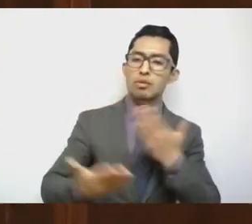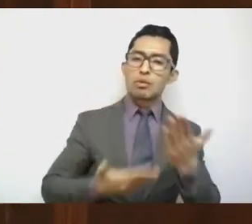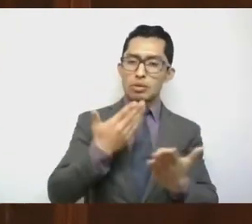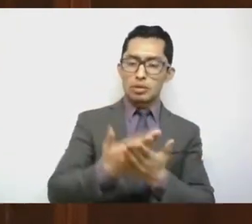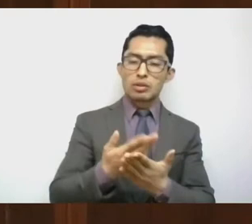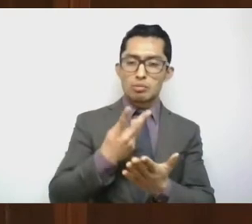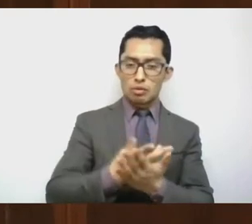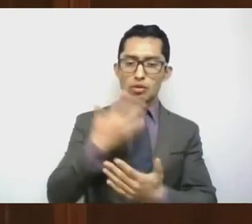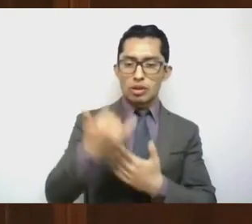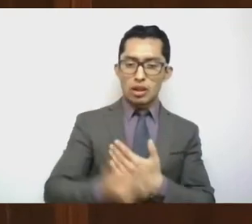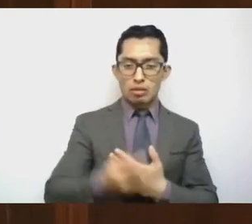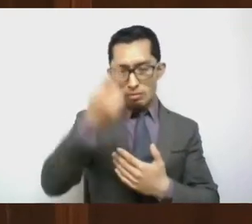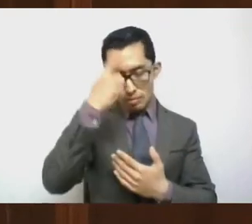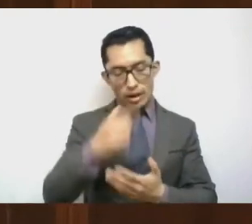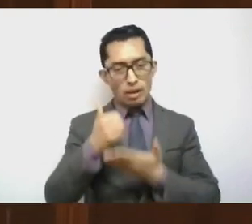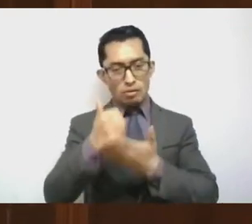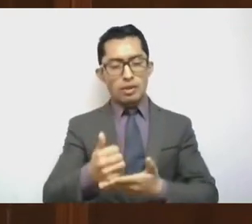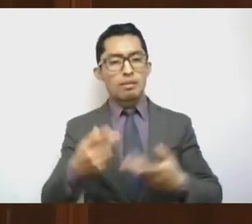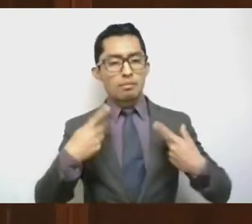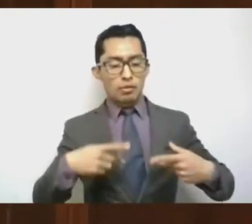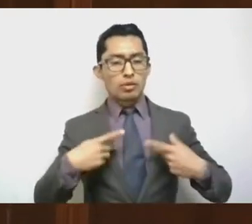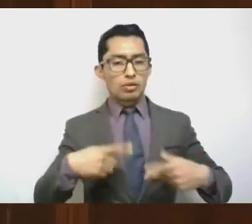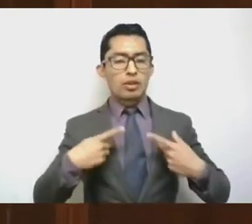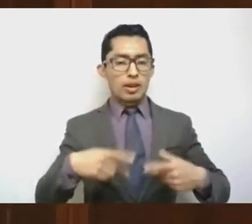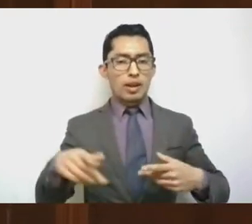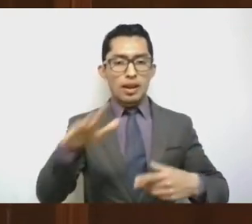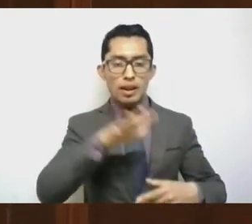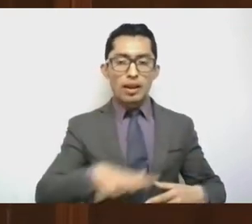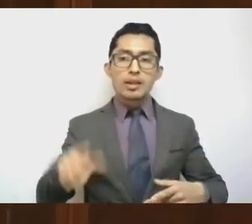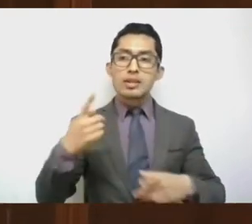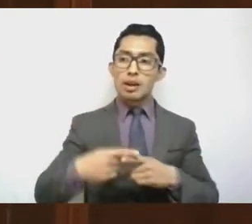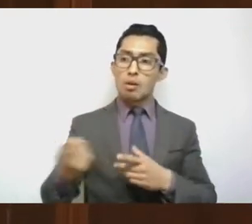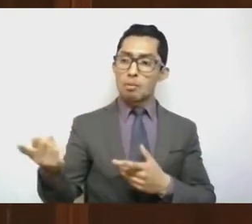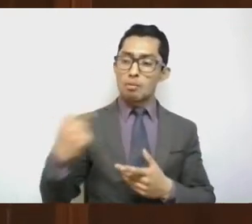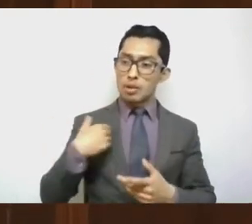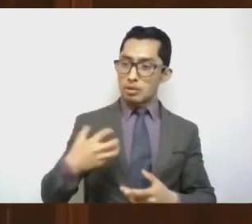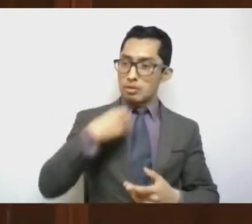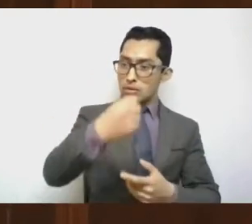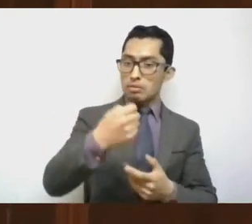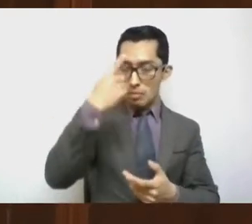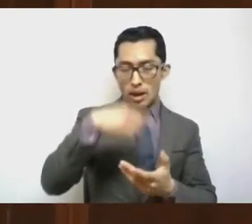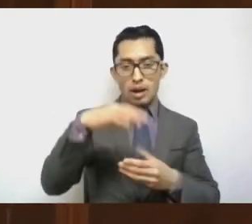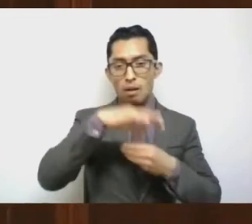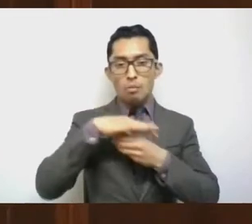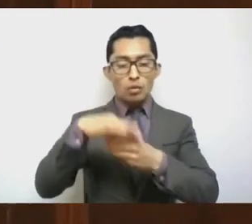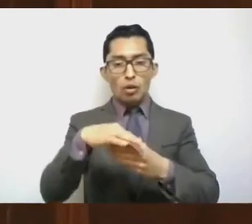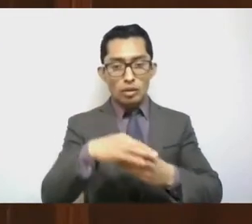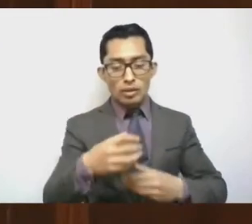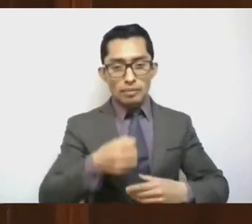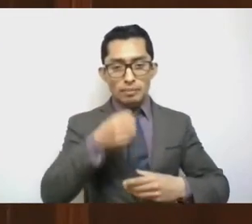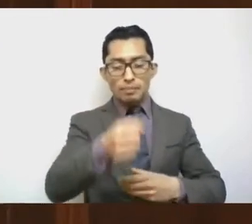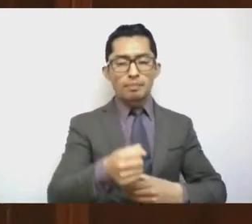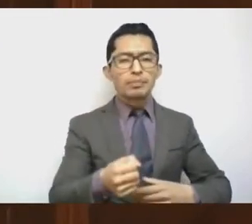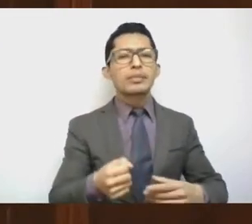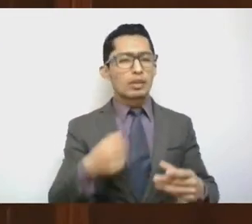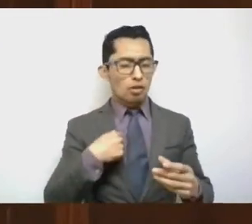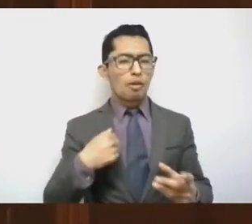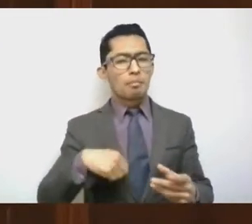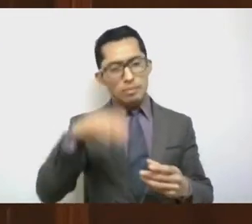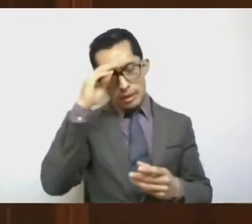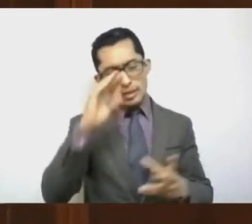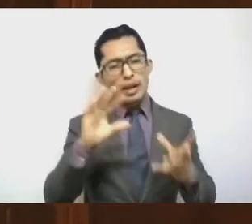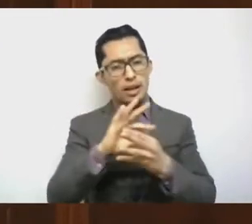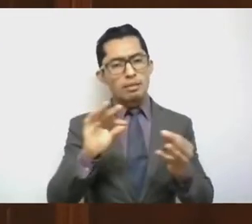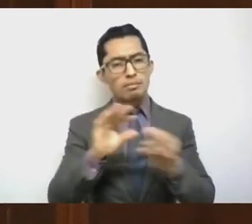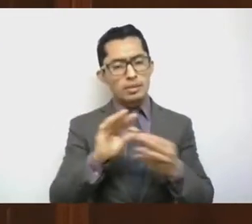a los ciudadanos que nos eligieron. Y plantearlo de esta manera me parece que ayudará en